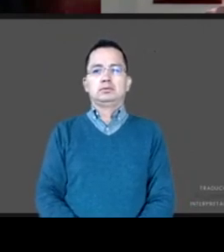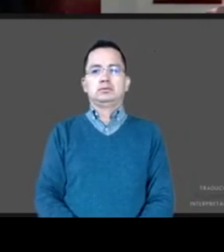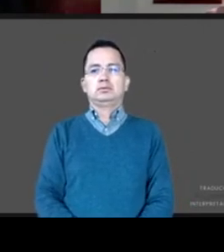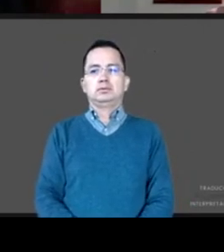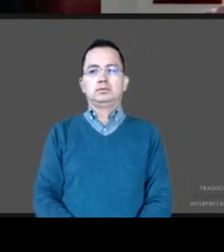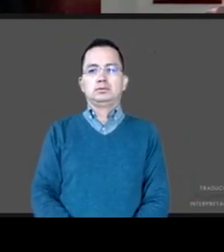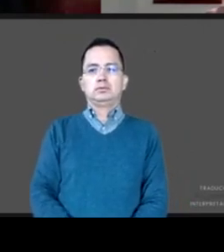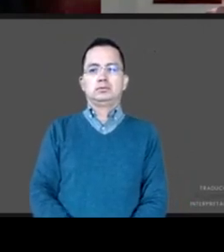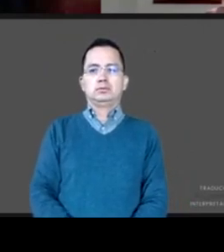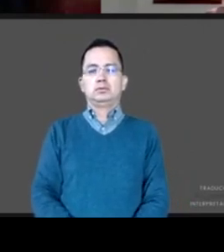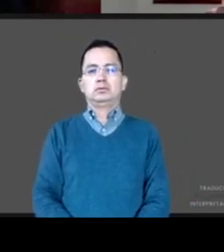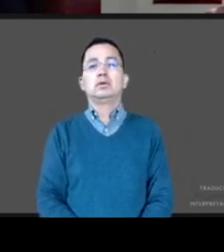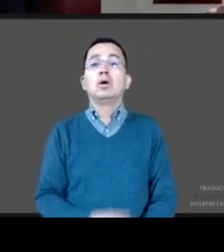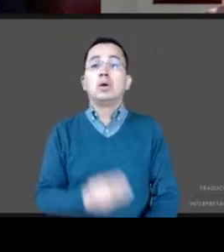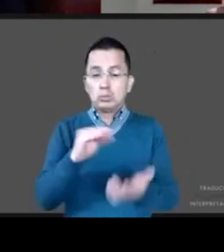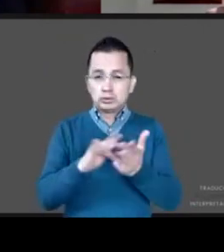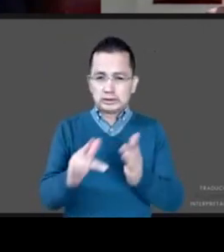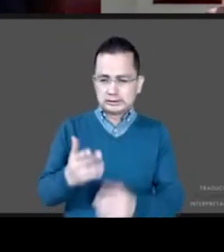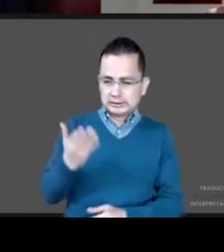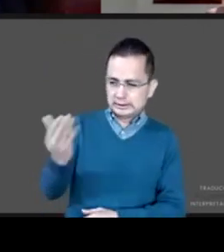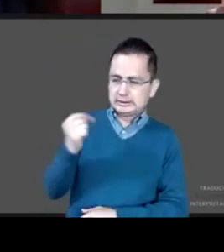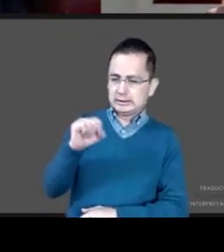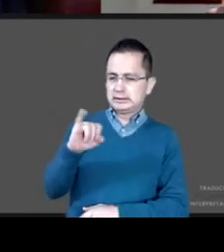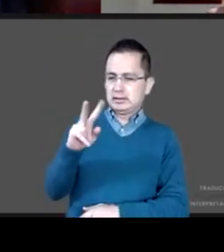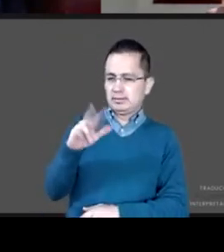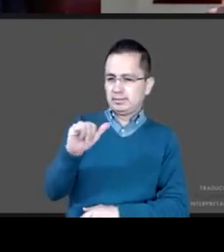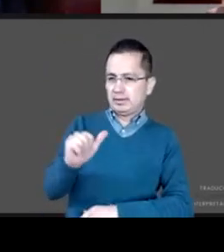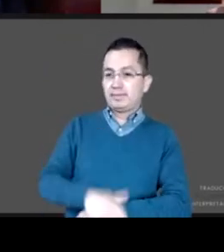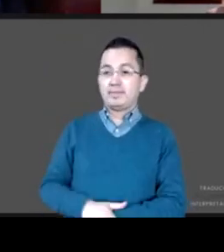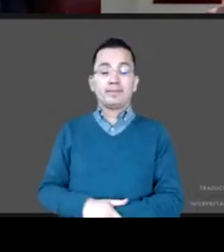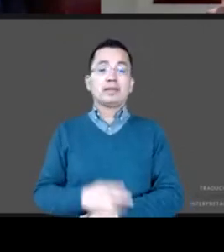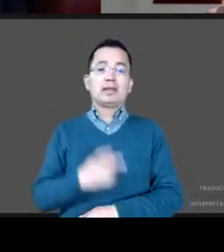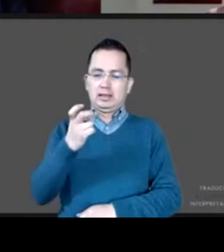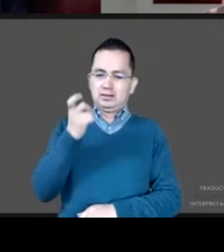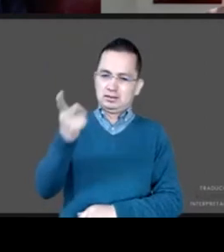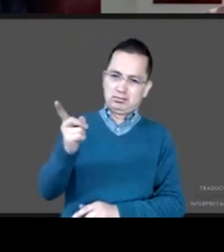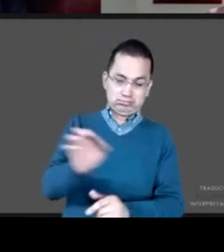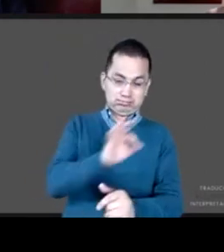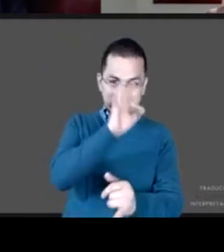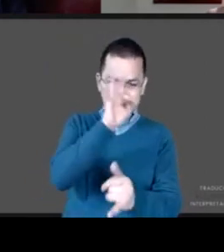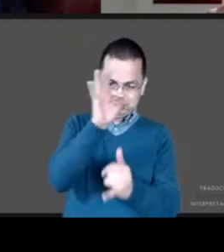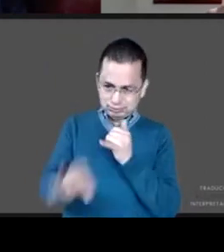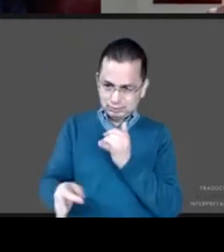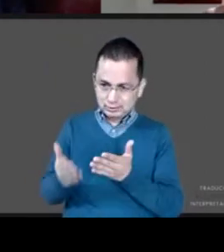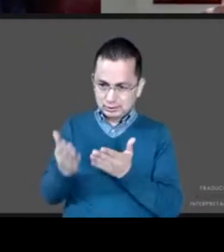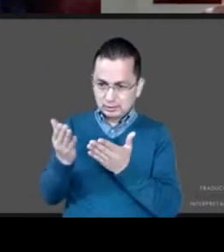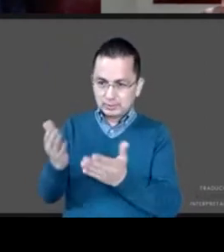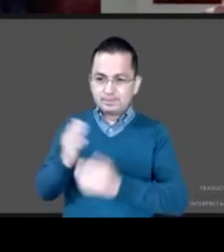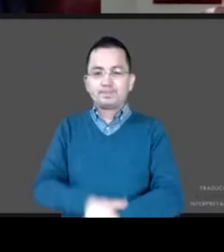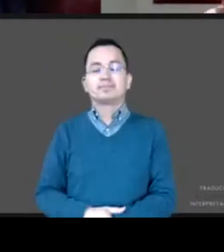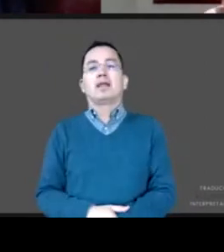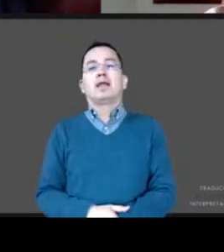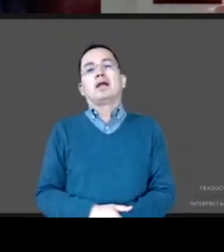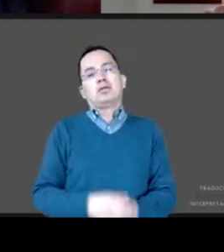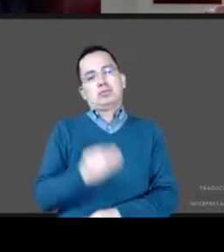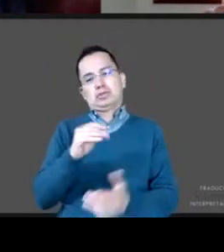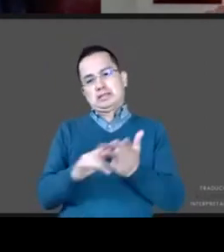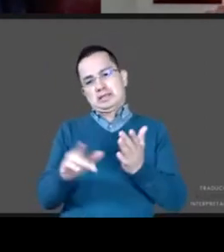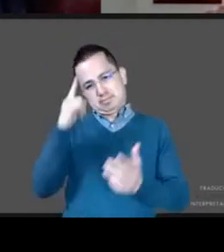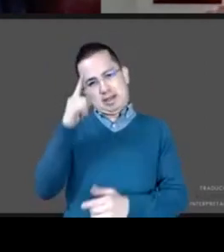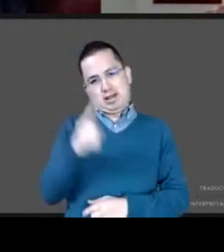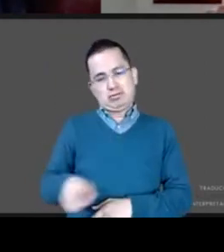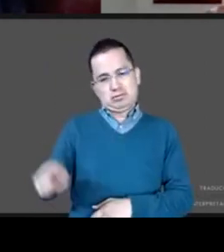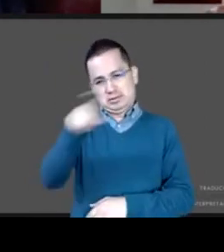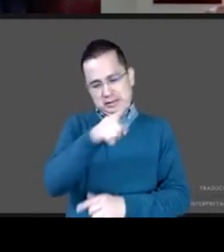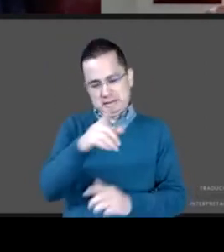Muchas gracias Silvia, pues con tu intervención cerramos esta participación tuya, José Nabor, en este conversatorio y me